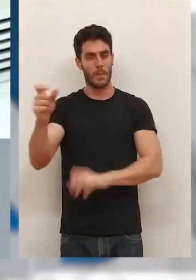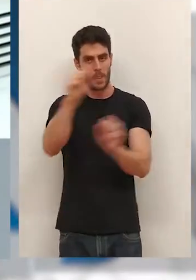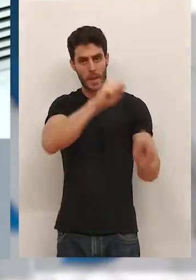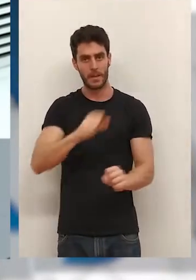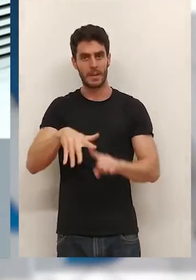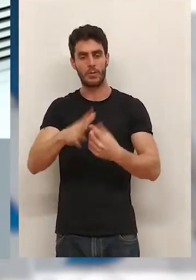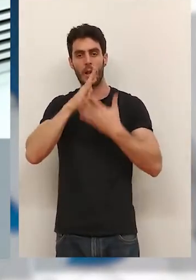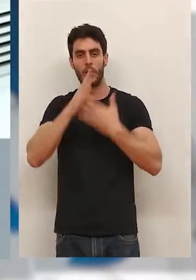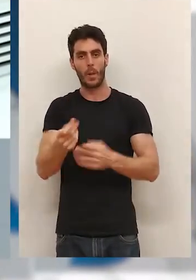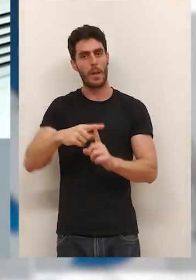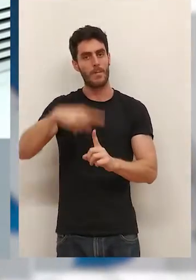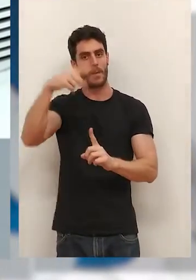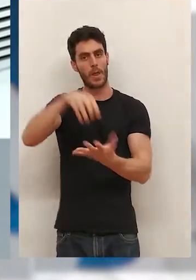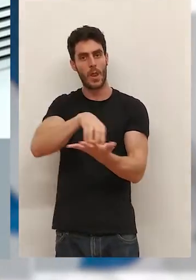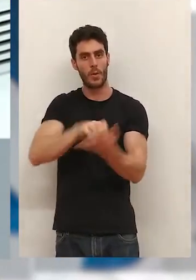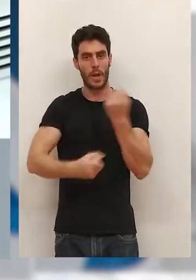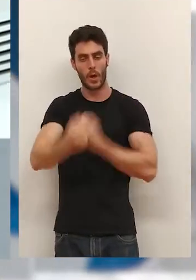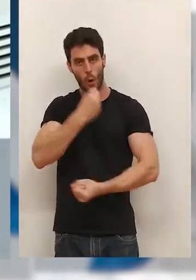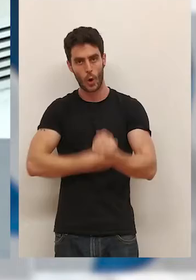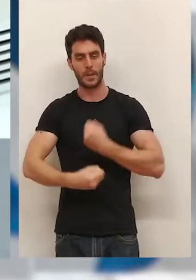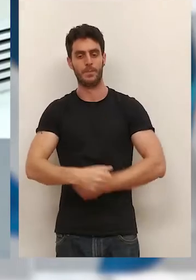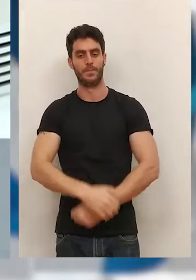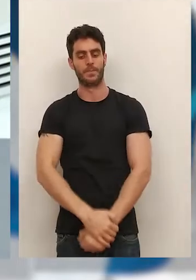escenario de inflación e incertidumbre económica.